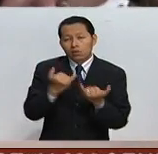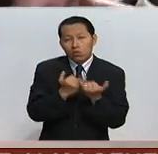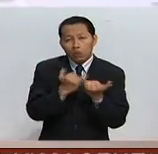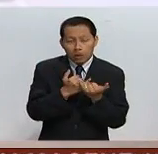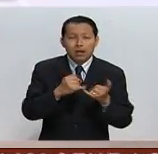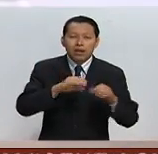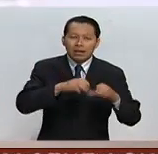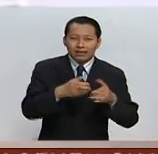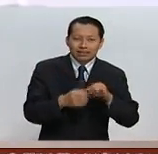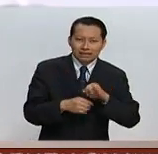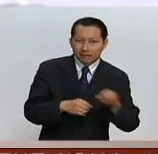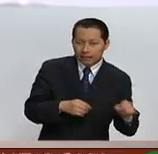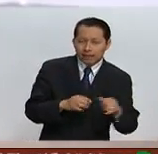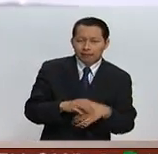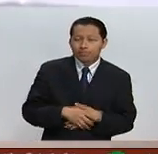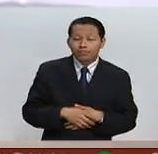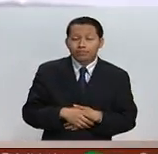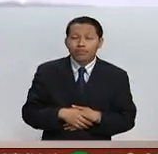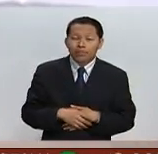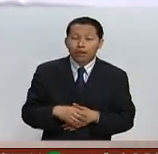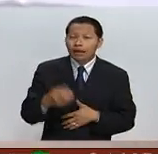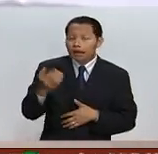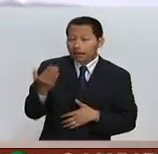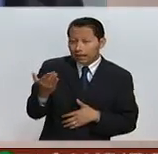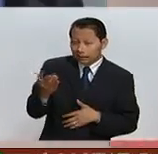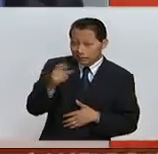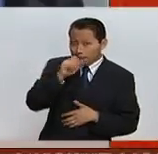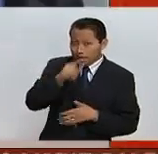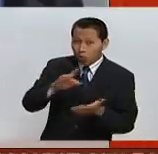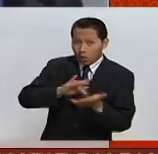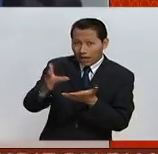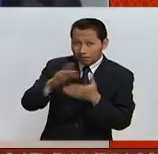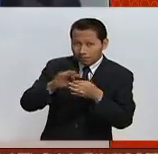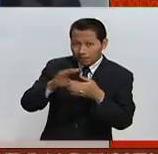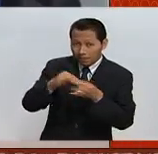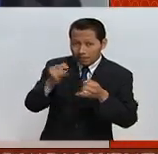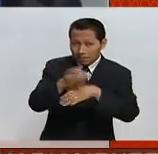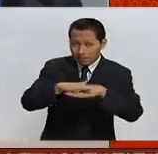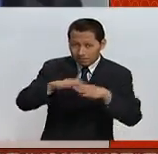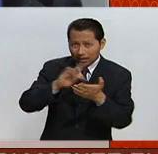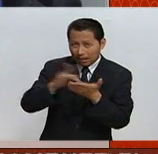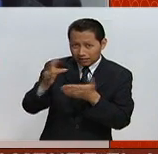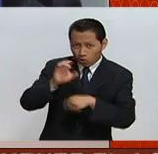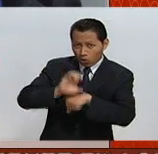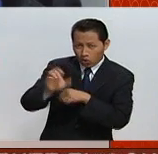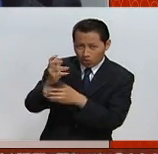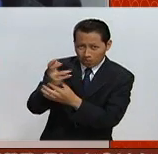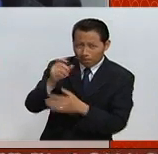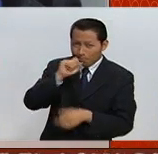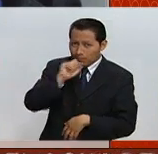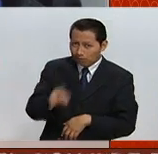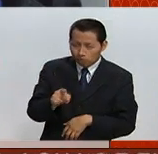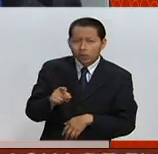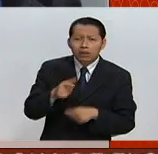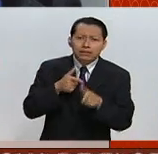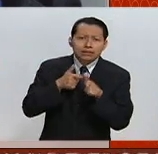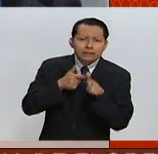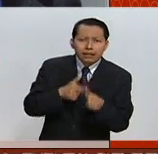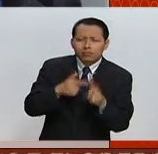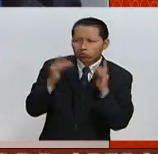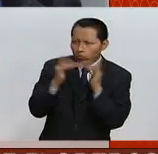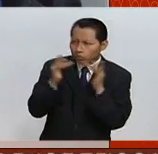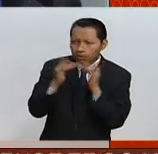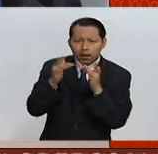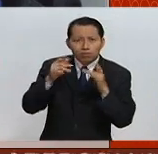colombiana. Edelmiro Franco, te apreciamos mucho, mucho de verdad tu reporte desde Colombia y nos mantenemos en contacto, en